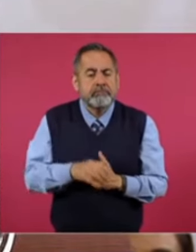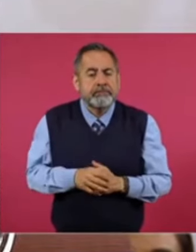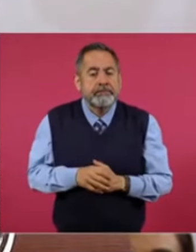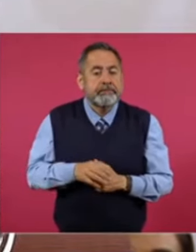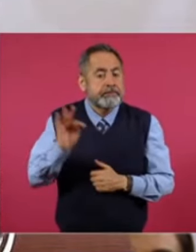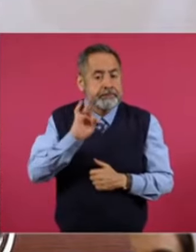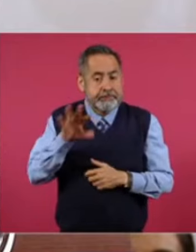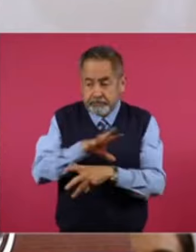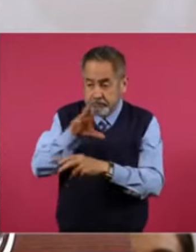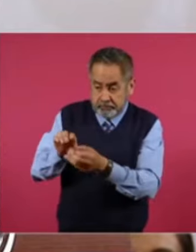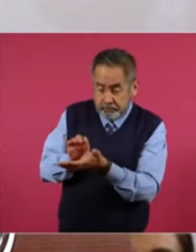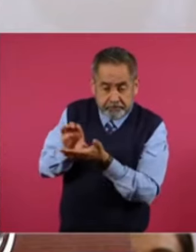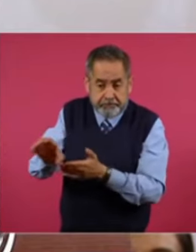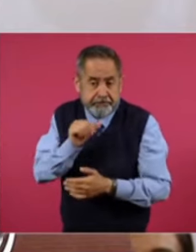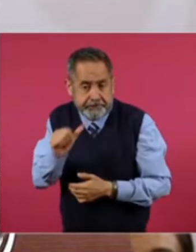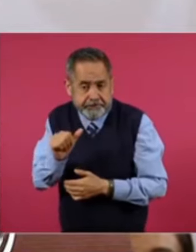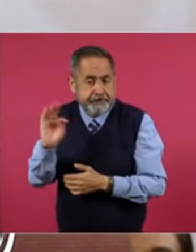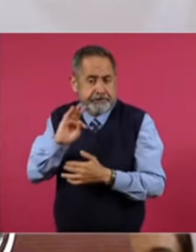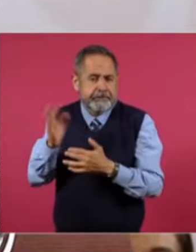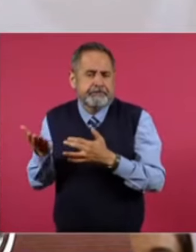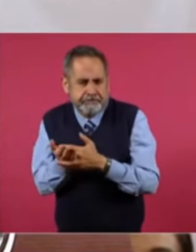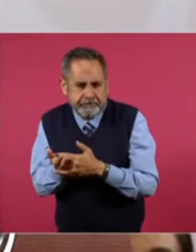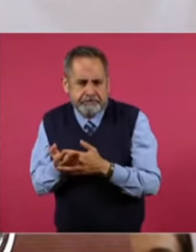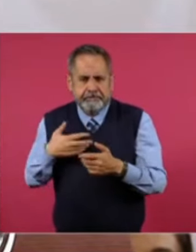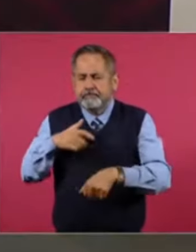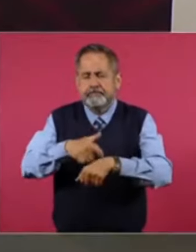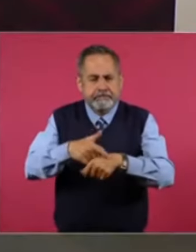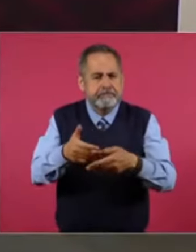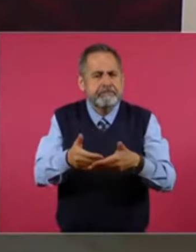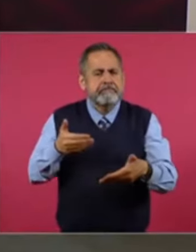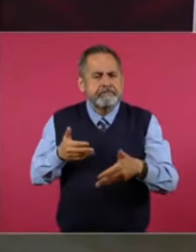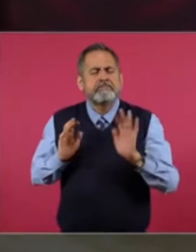Entregarles todo el apoyo. Ya en el tiempo que nos queda.